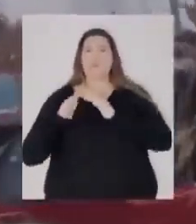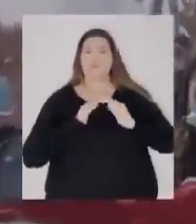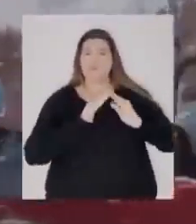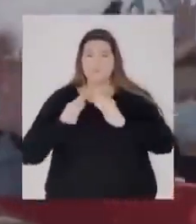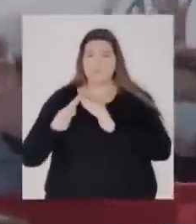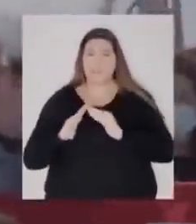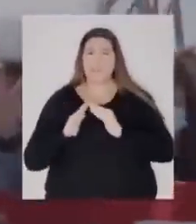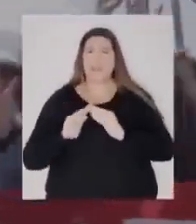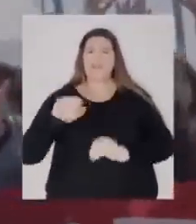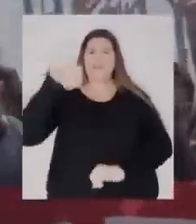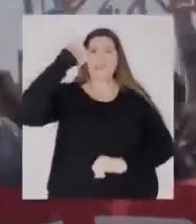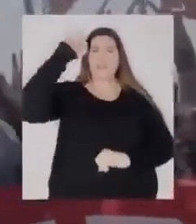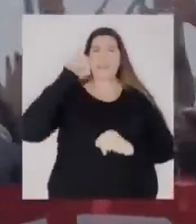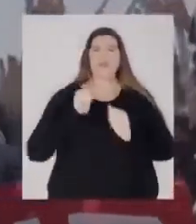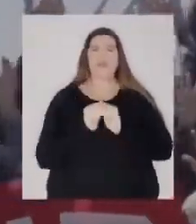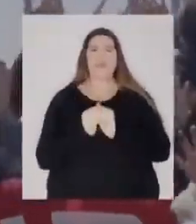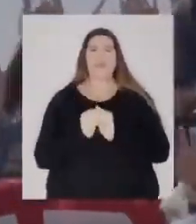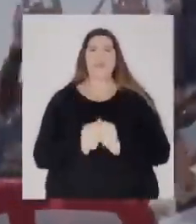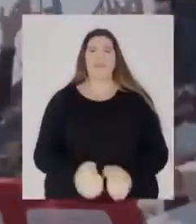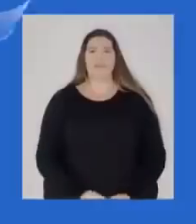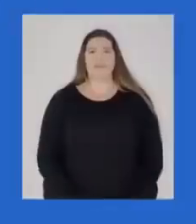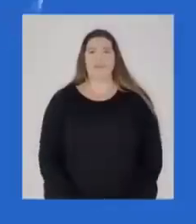pobladores, vencer no compensa.